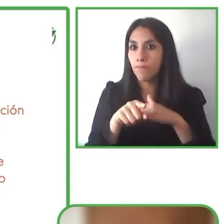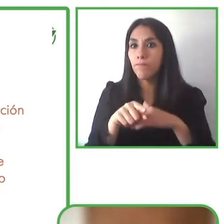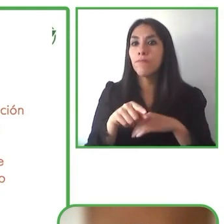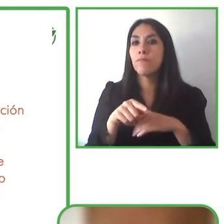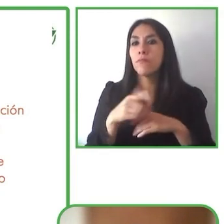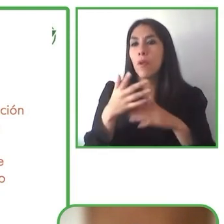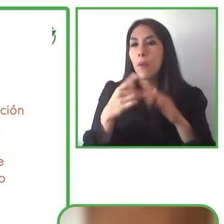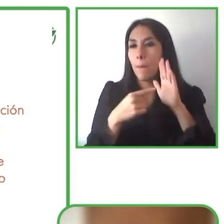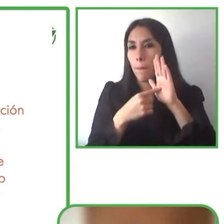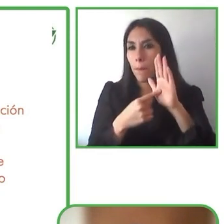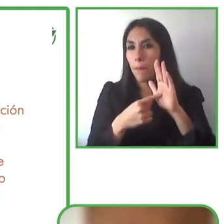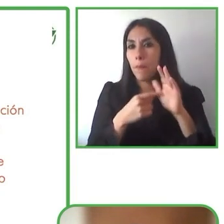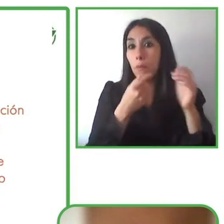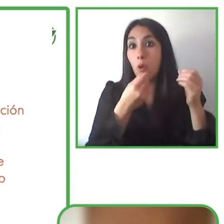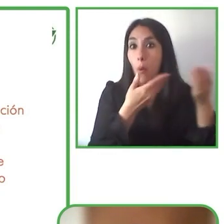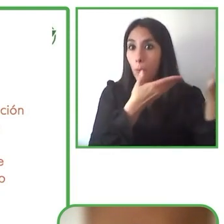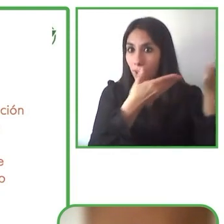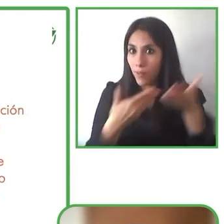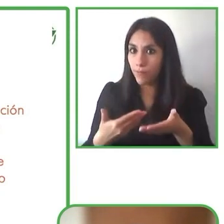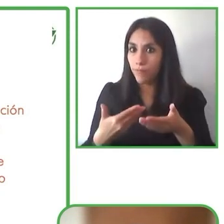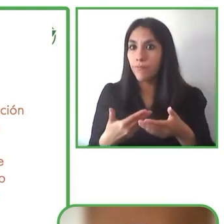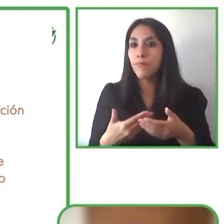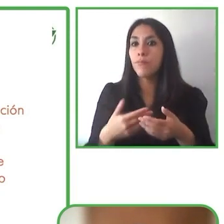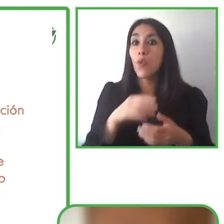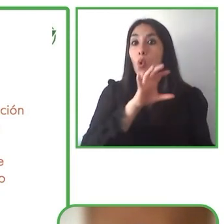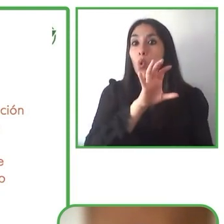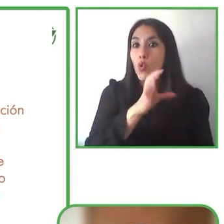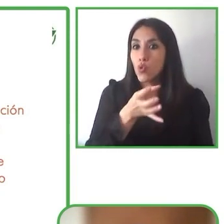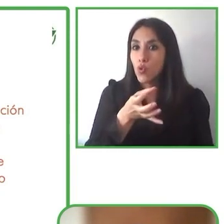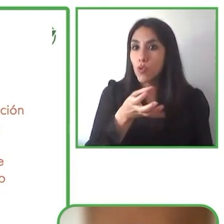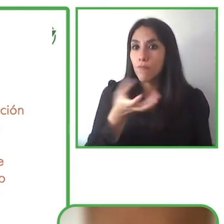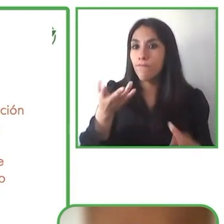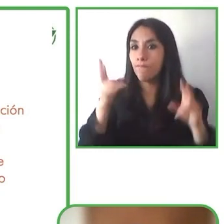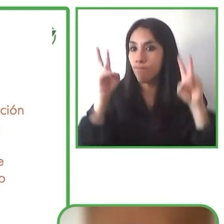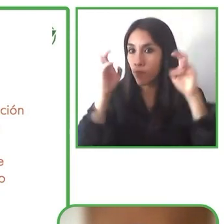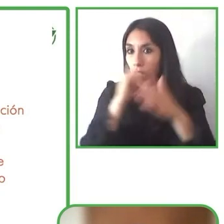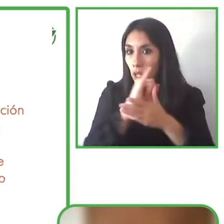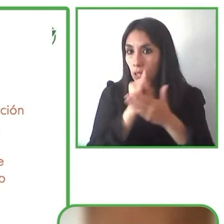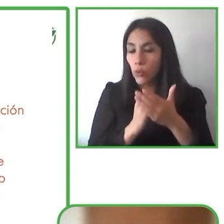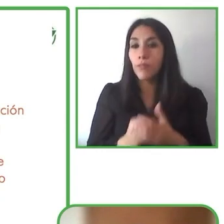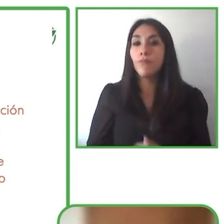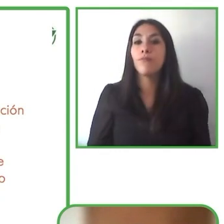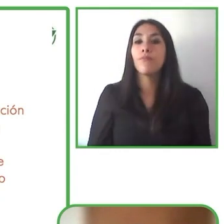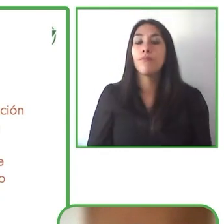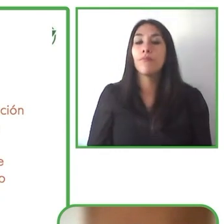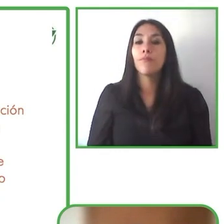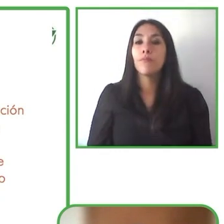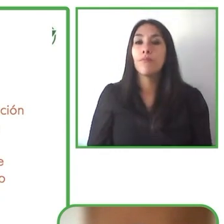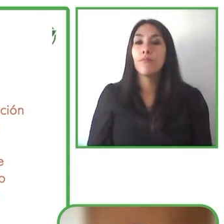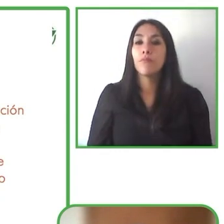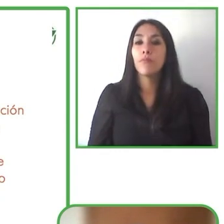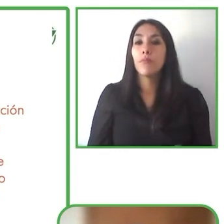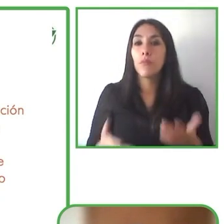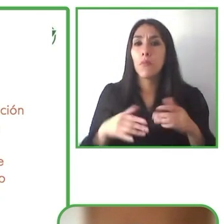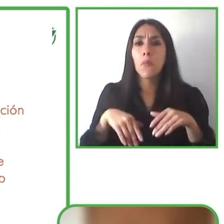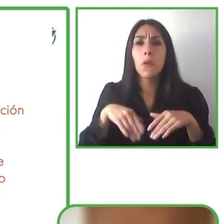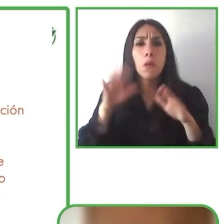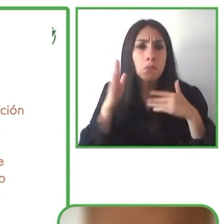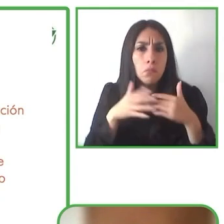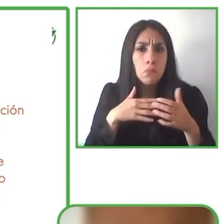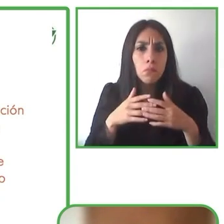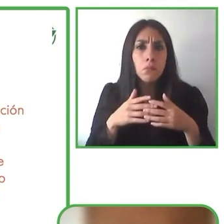país manifestaciones artísticas que quizás por la lejanía o por temas económicos antes no llegaban